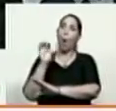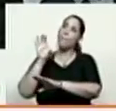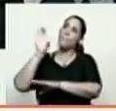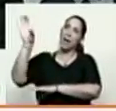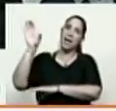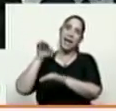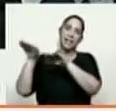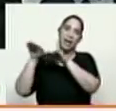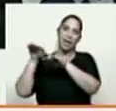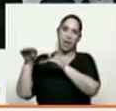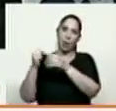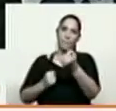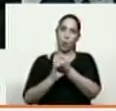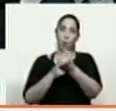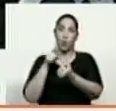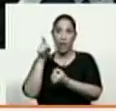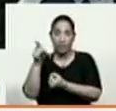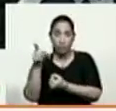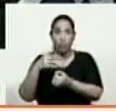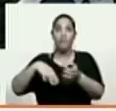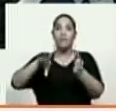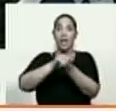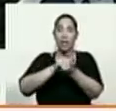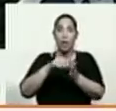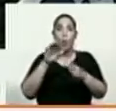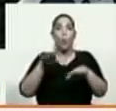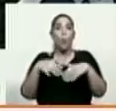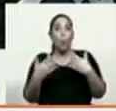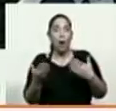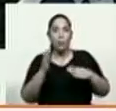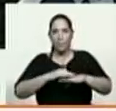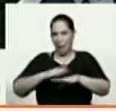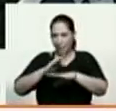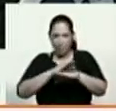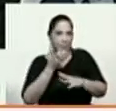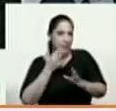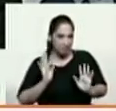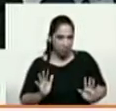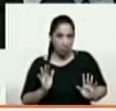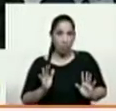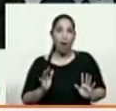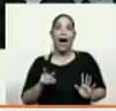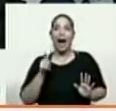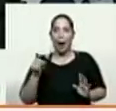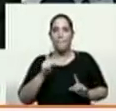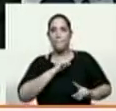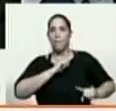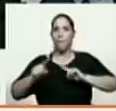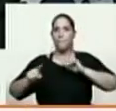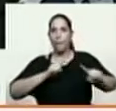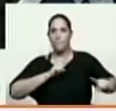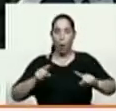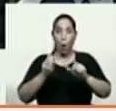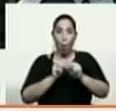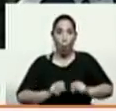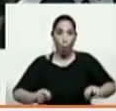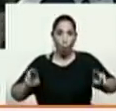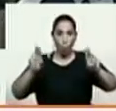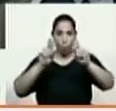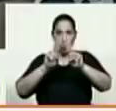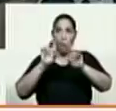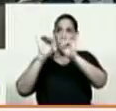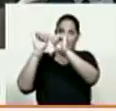eso viene cuando ocurre eso viene direccionado desde la organización de Naciones Unidas